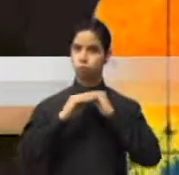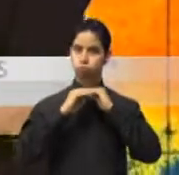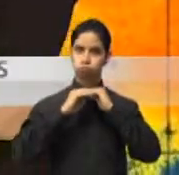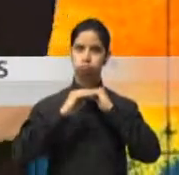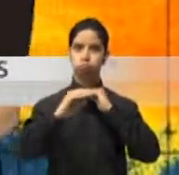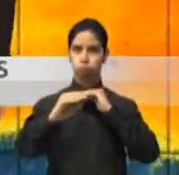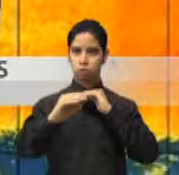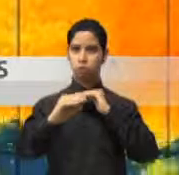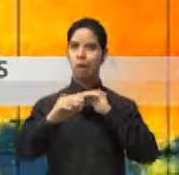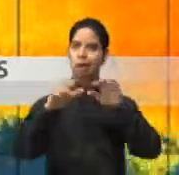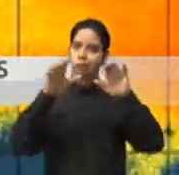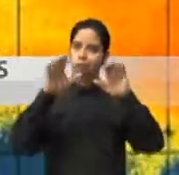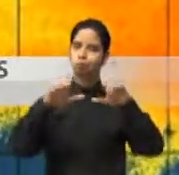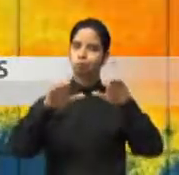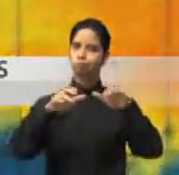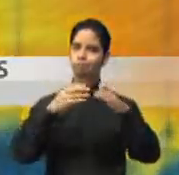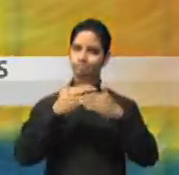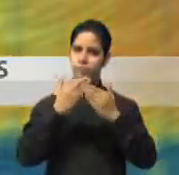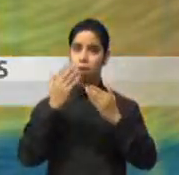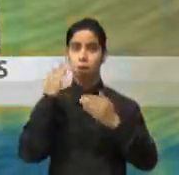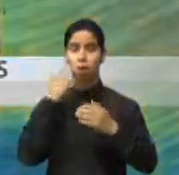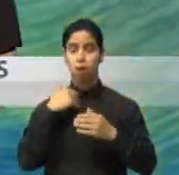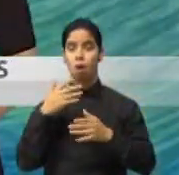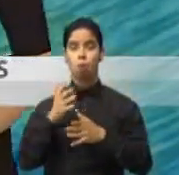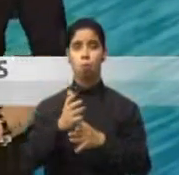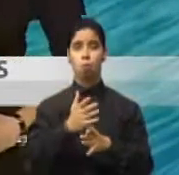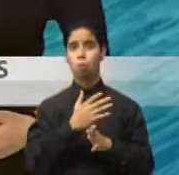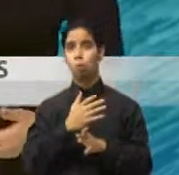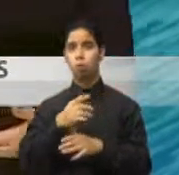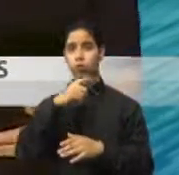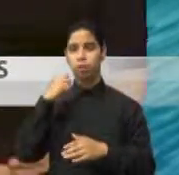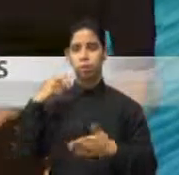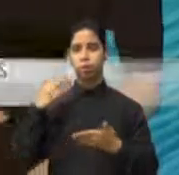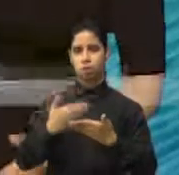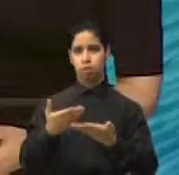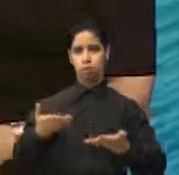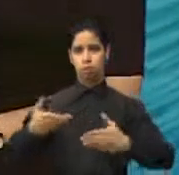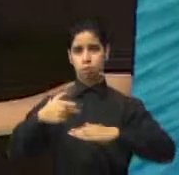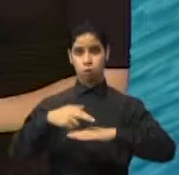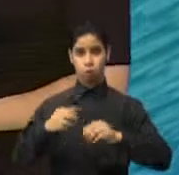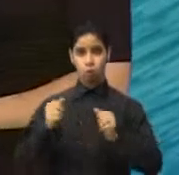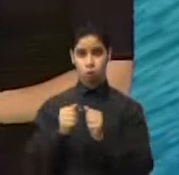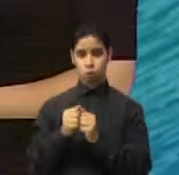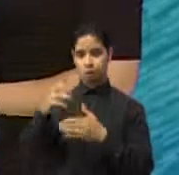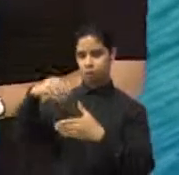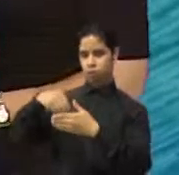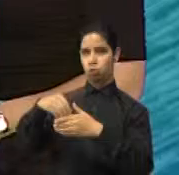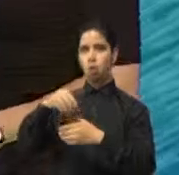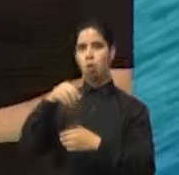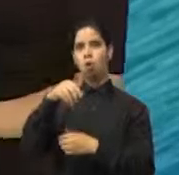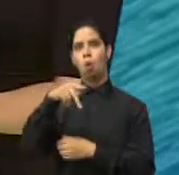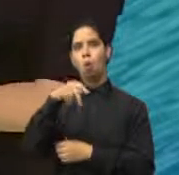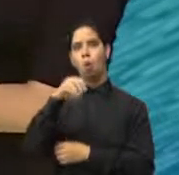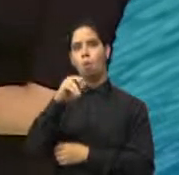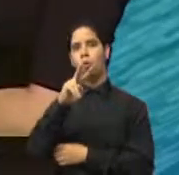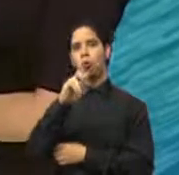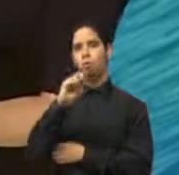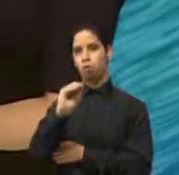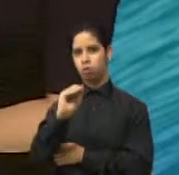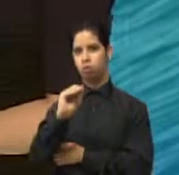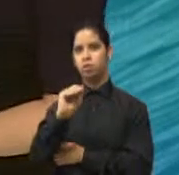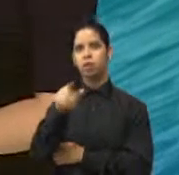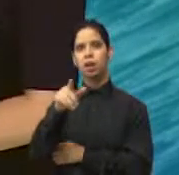pues vea que mucho aire seco sigue llegando a la zona local y viene acompañado de polvo de África y a su vez afectando la calidad del aire y el viento